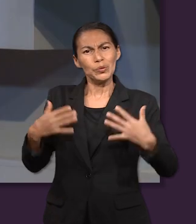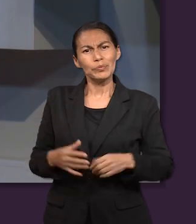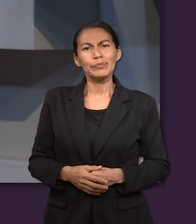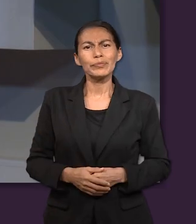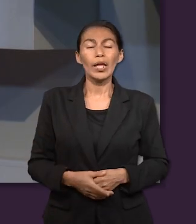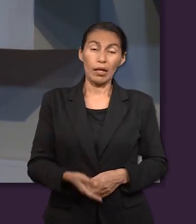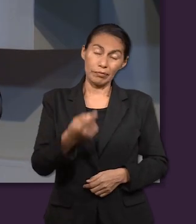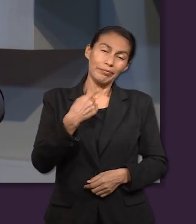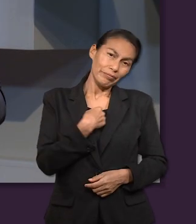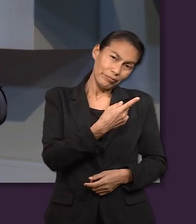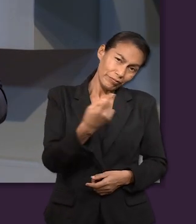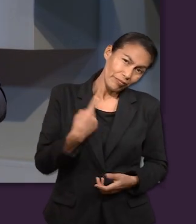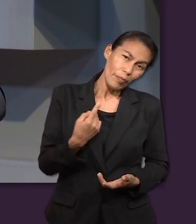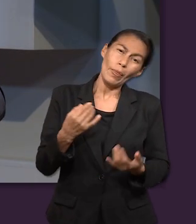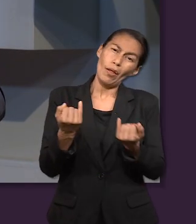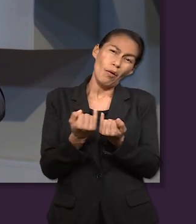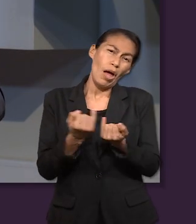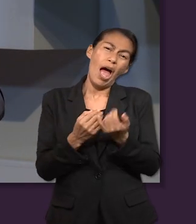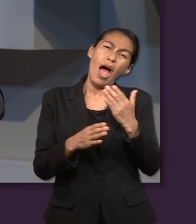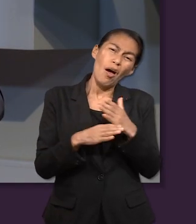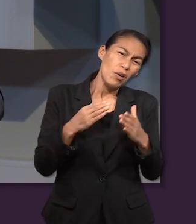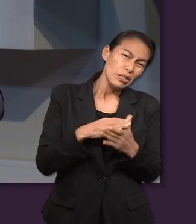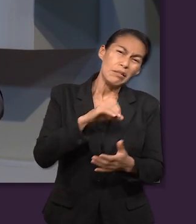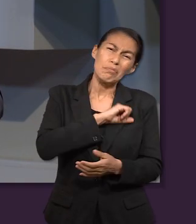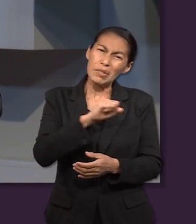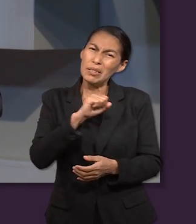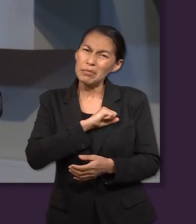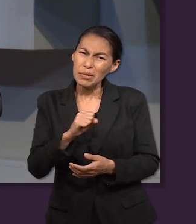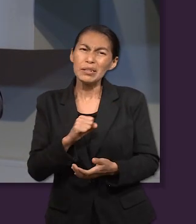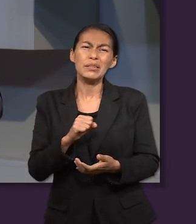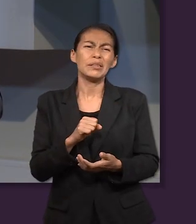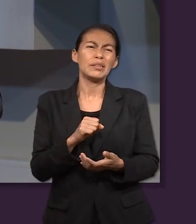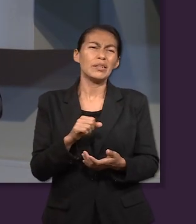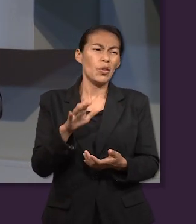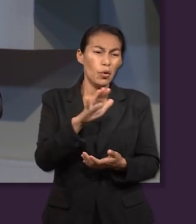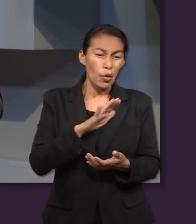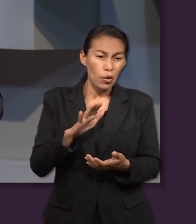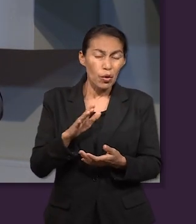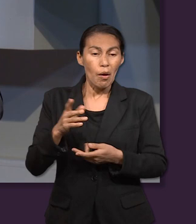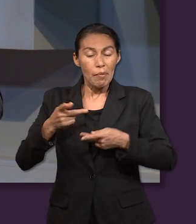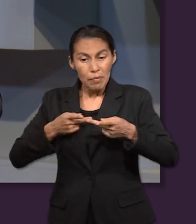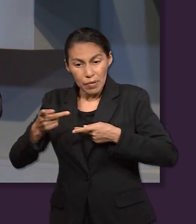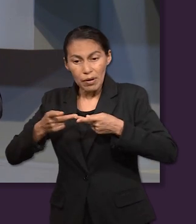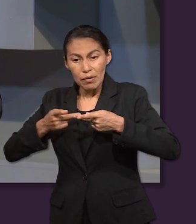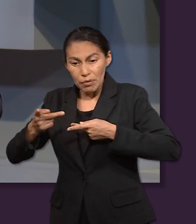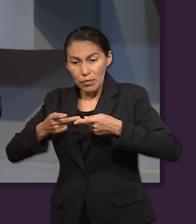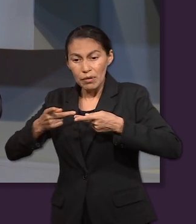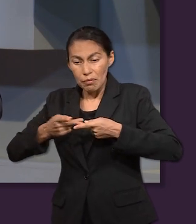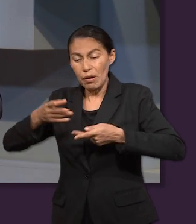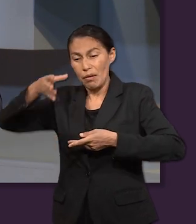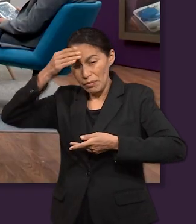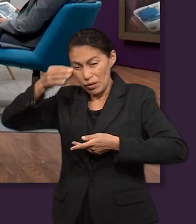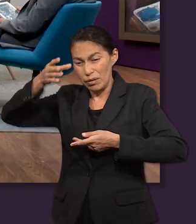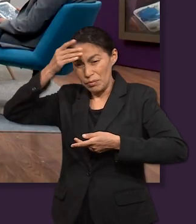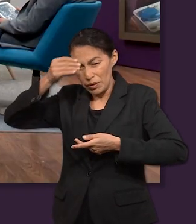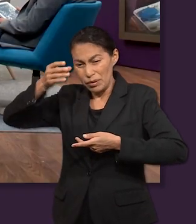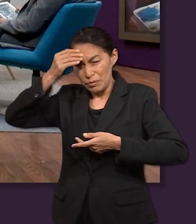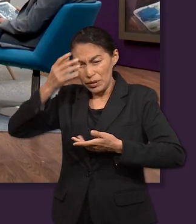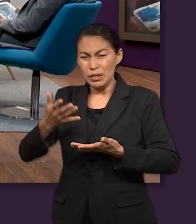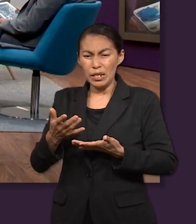deja a todos. Las cosas malas que van ocurriendo, que pareciera que son malas, muchas veces es preparación para nosotros.